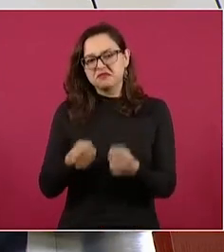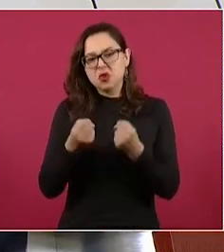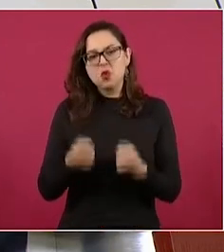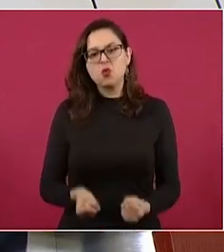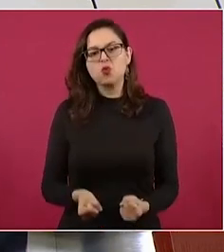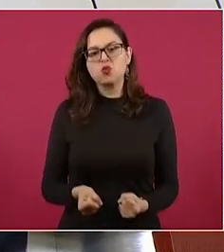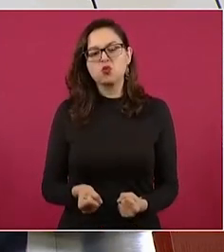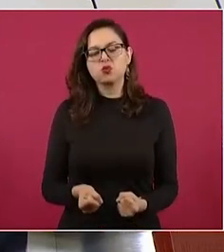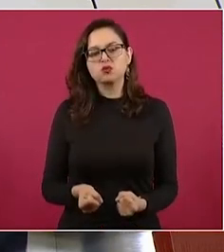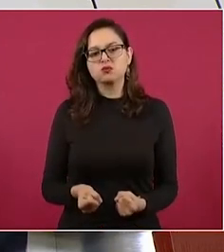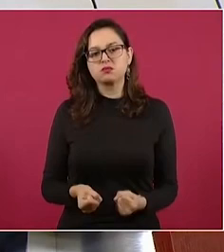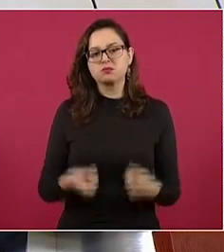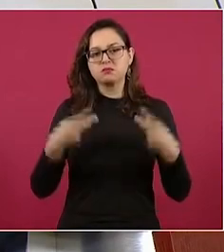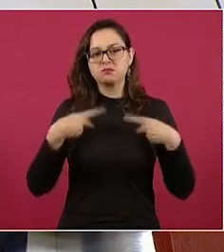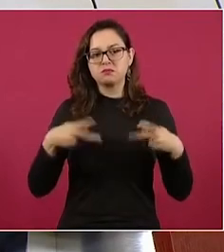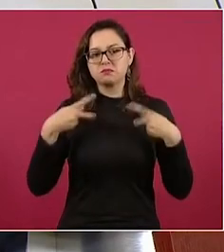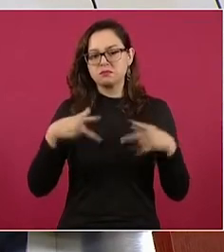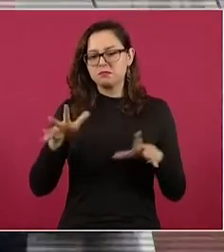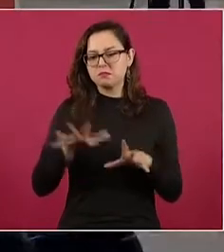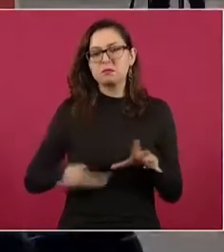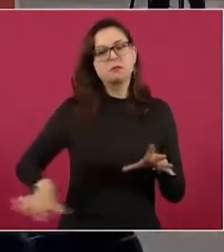Y piensa en el pueblo.